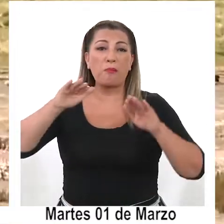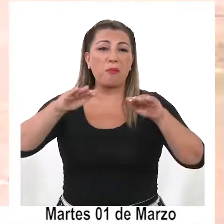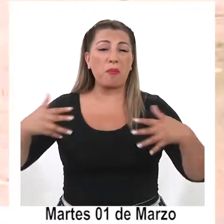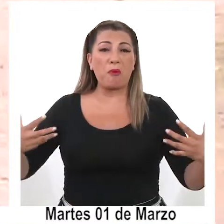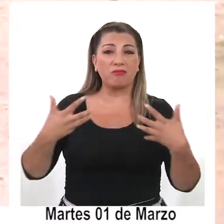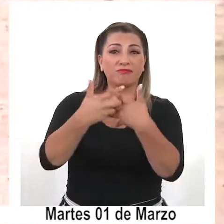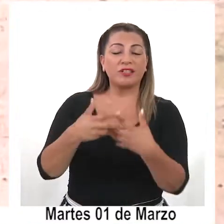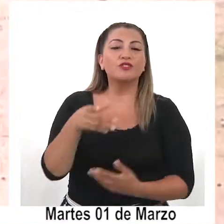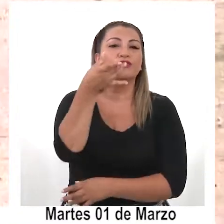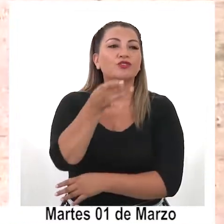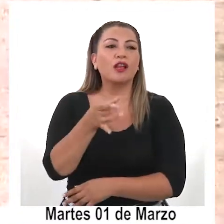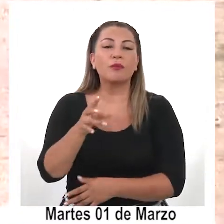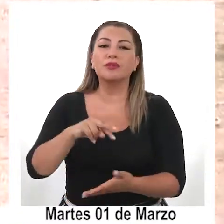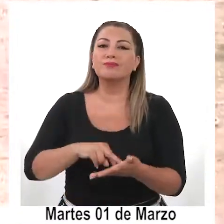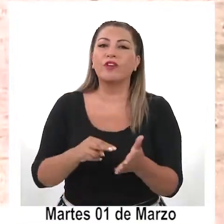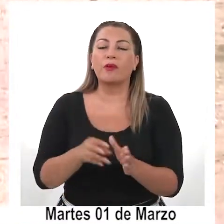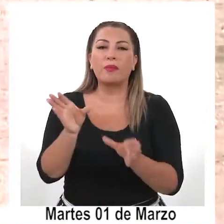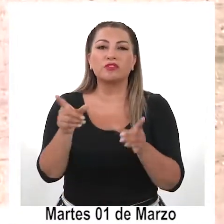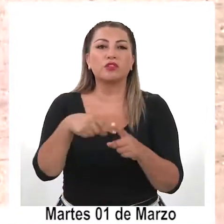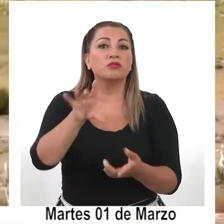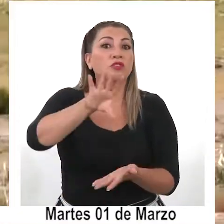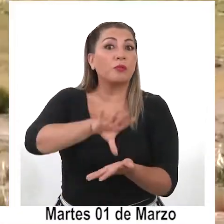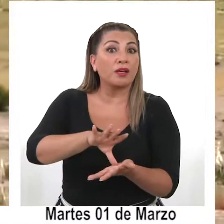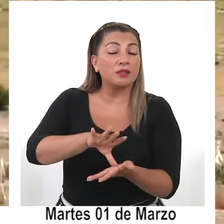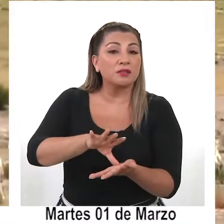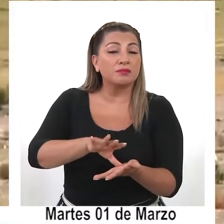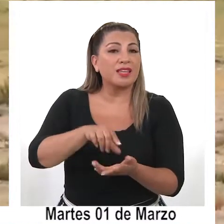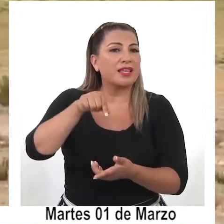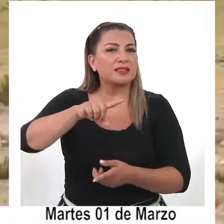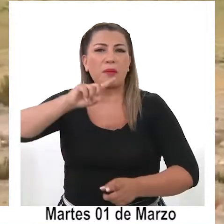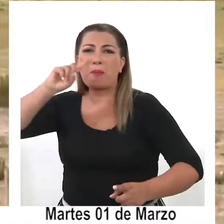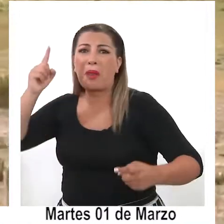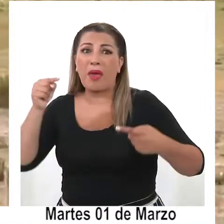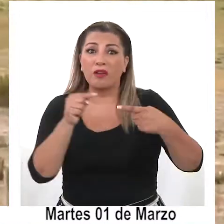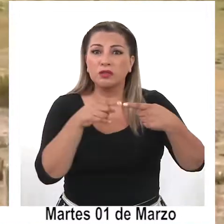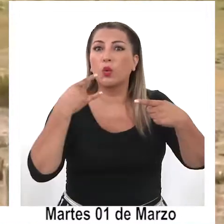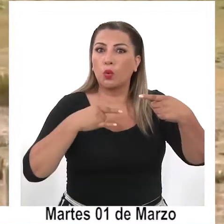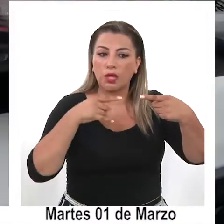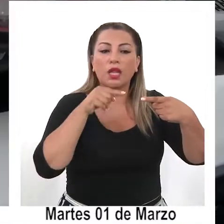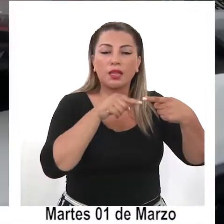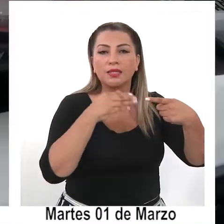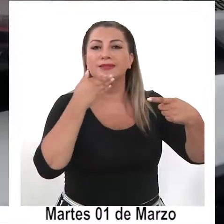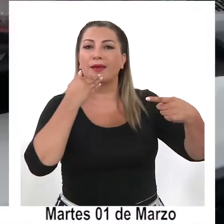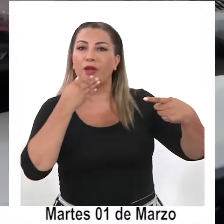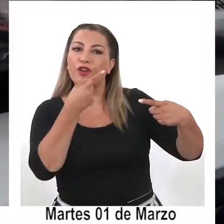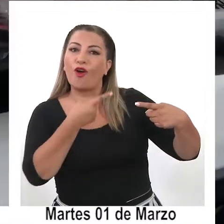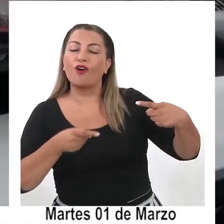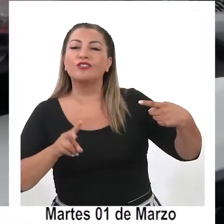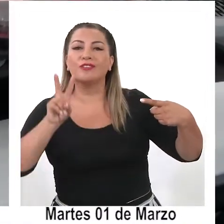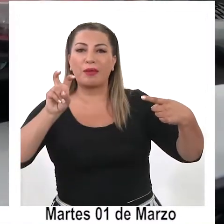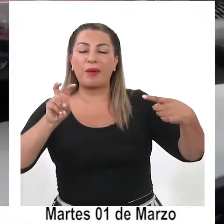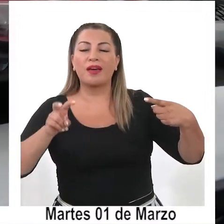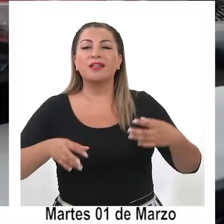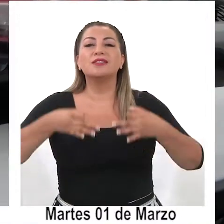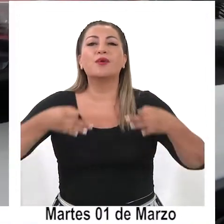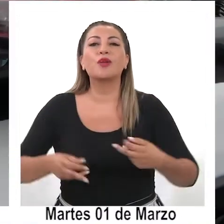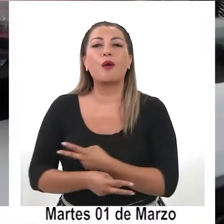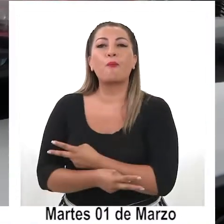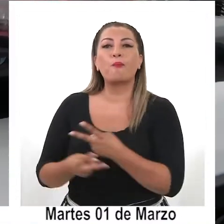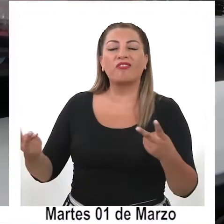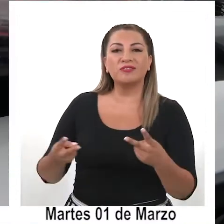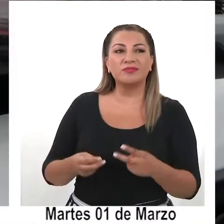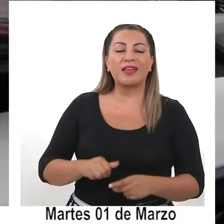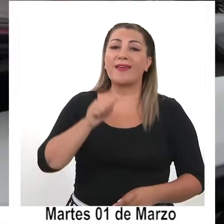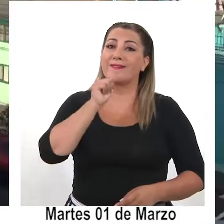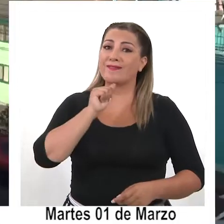que no solo será la crisis migratoria siendo la principal urgencia, sino también la seguridad pública y el